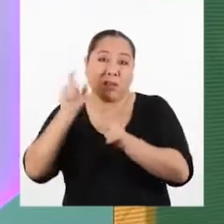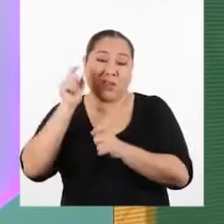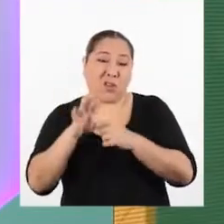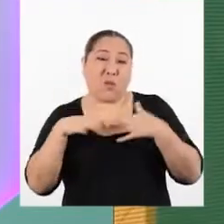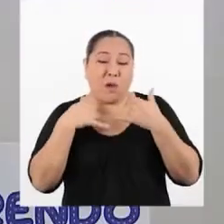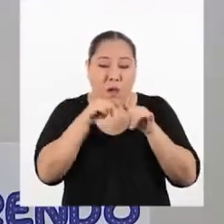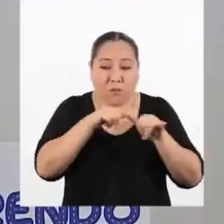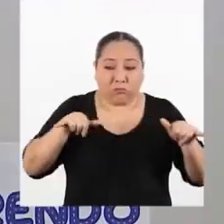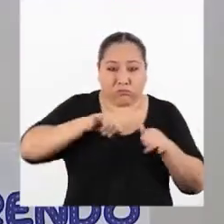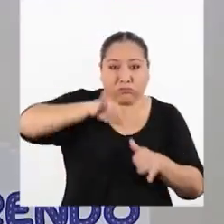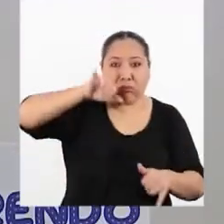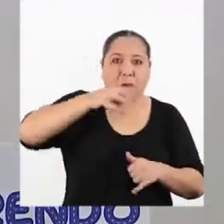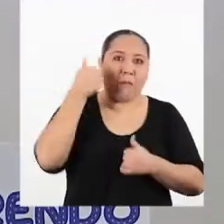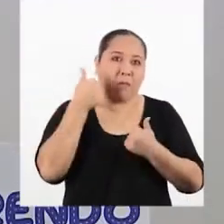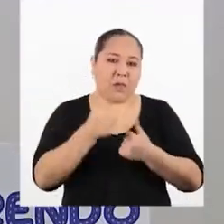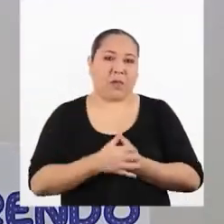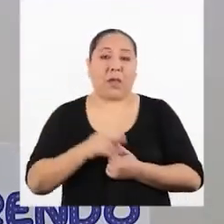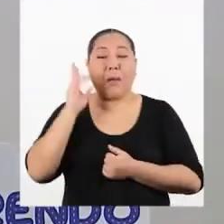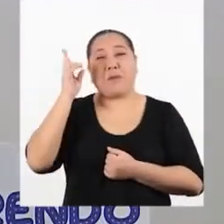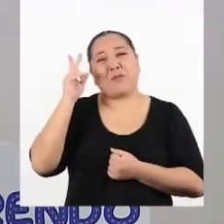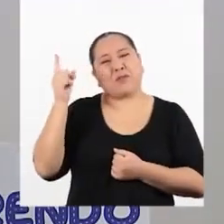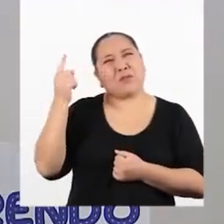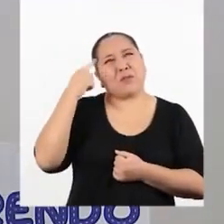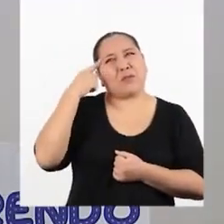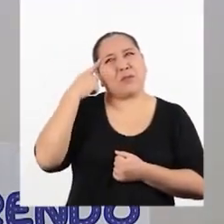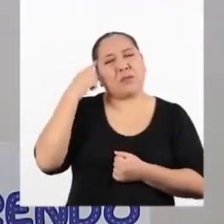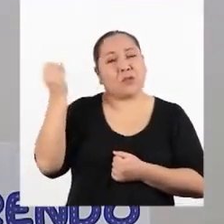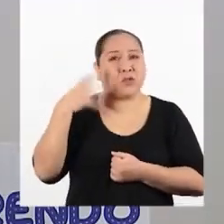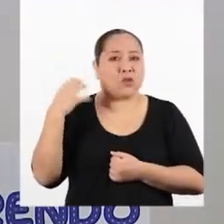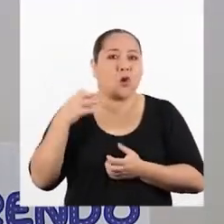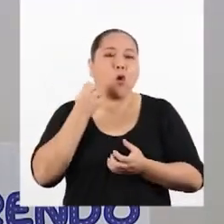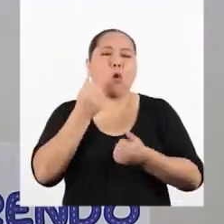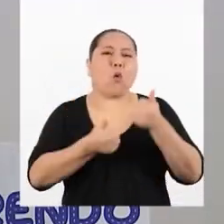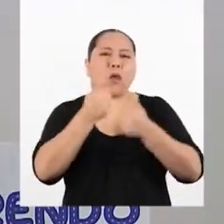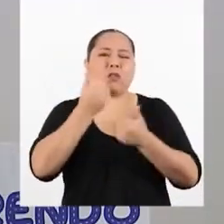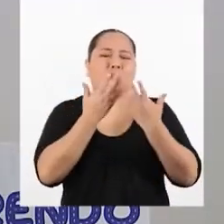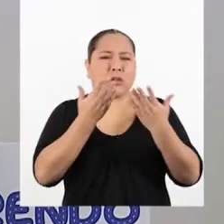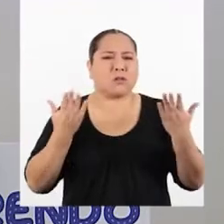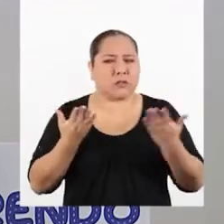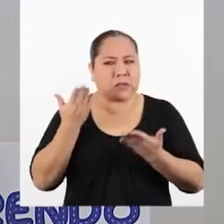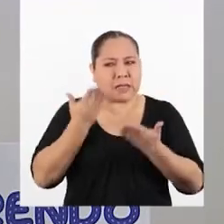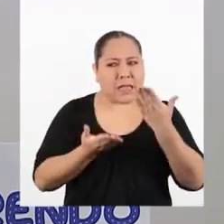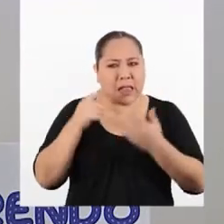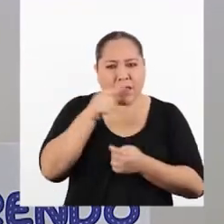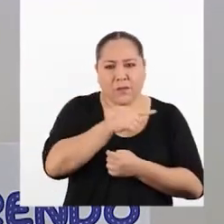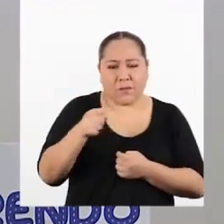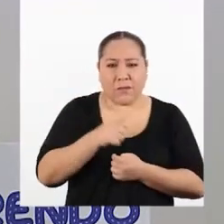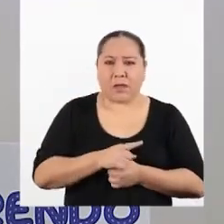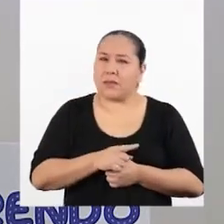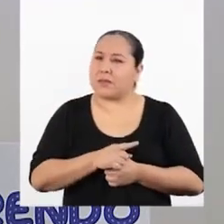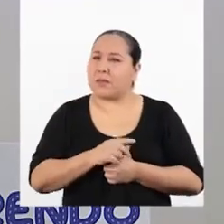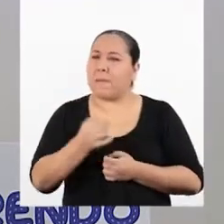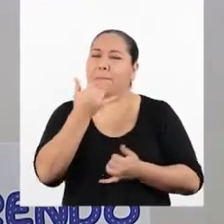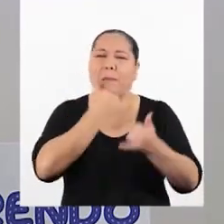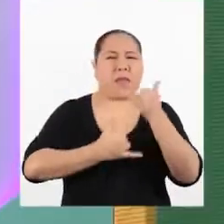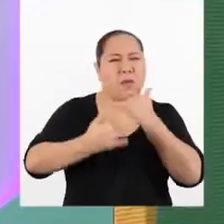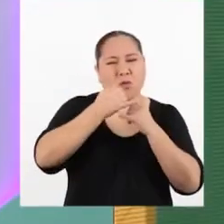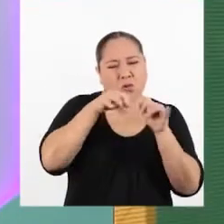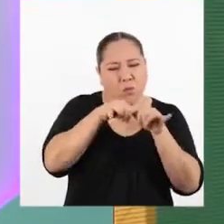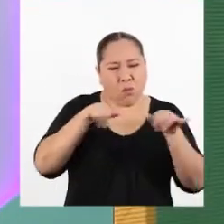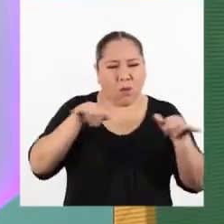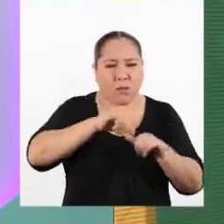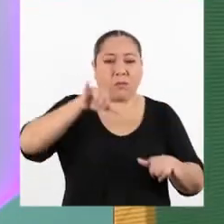medir bien. Creo que el profesor nos dijo cuáles son algunos factores que pueden llevar a hacer una incorrecta medición.